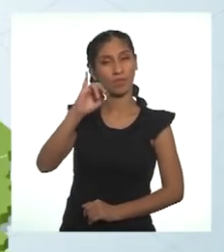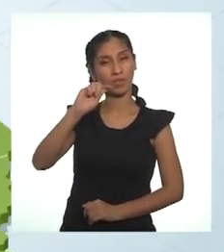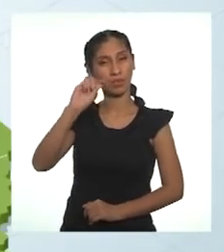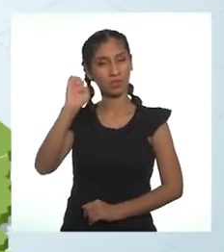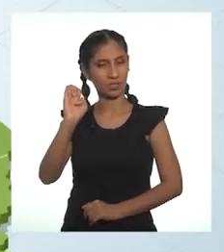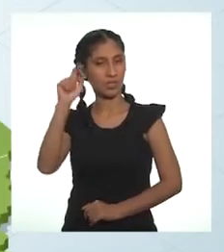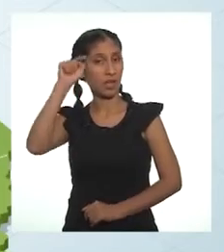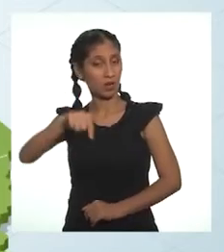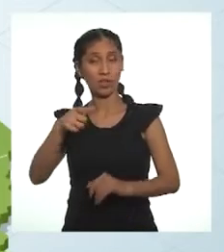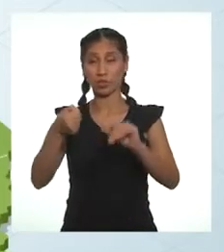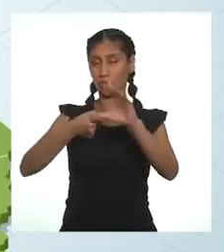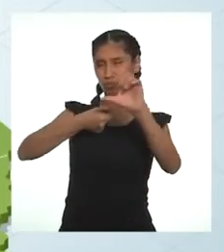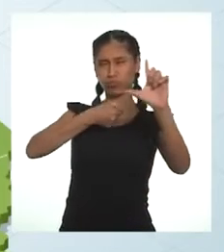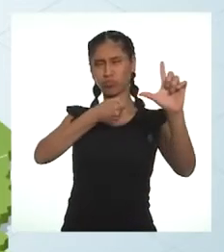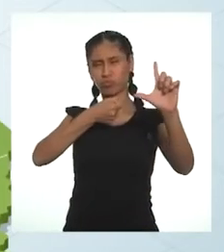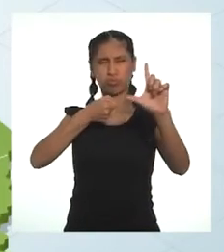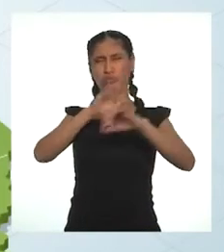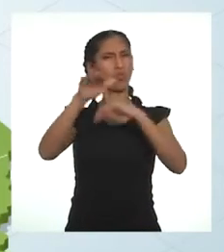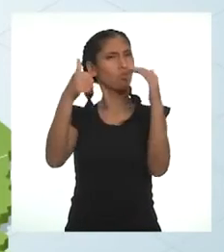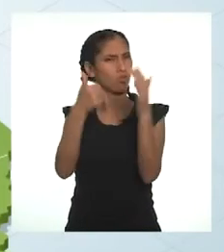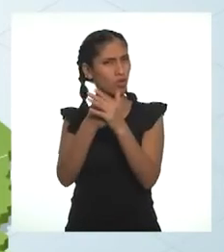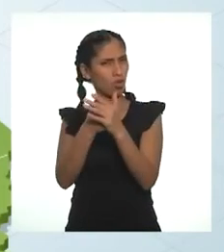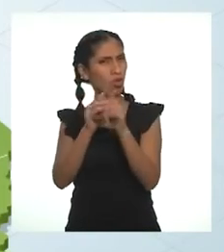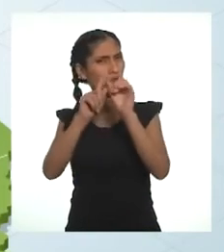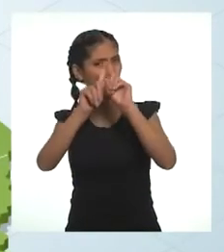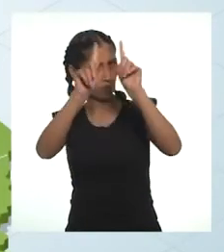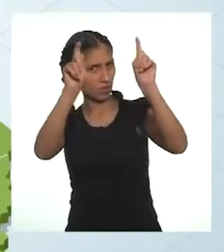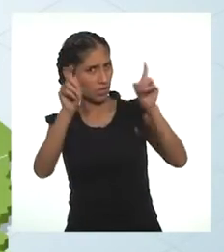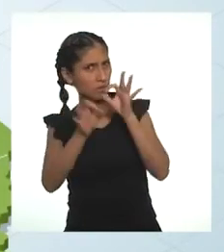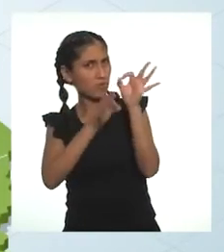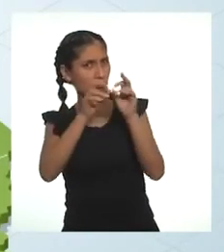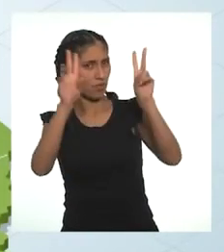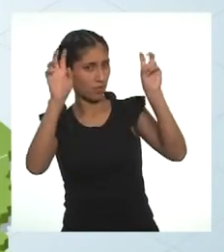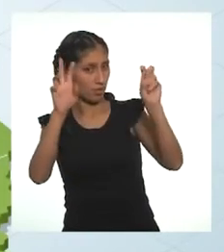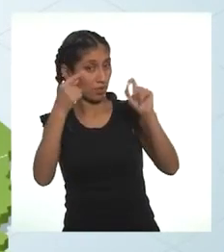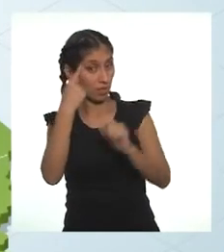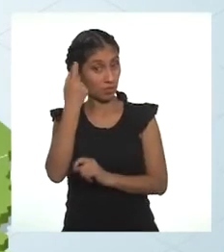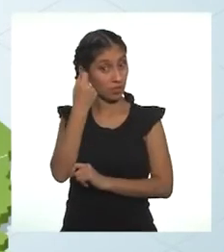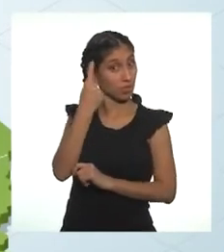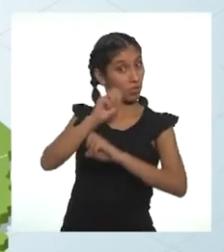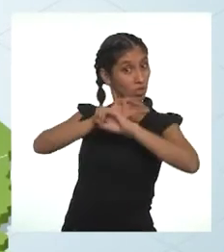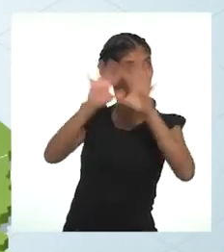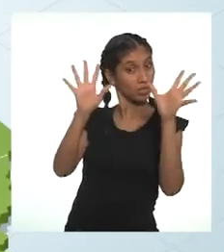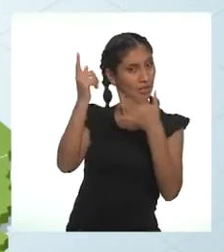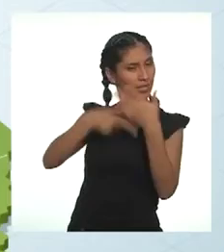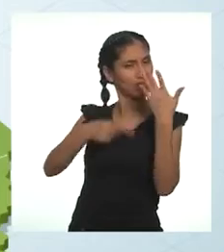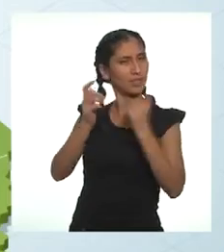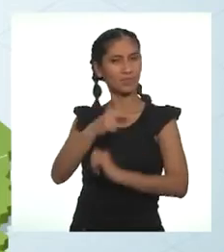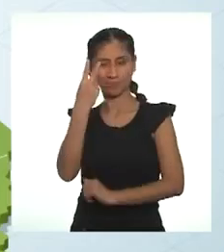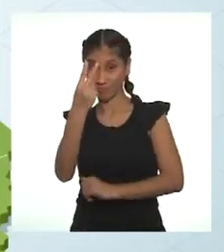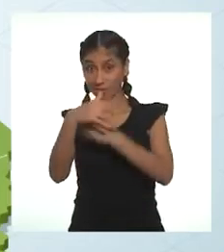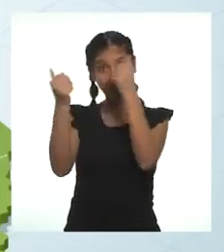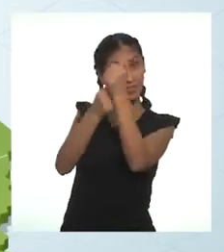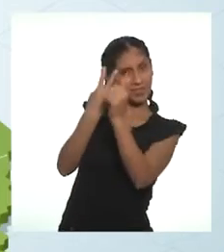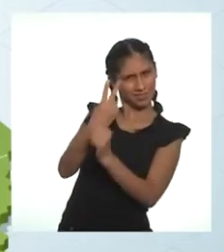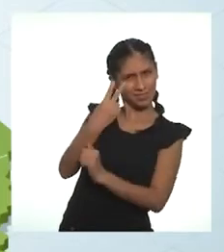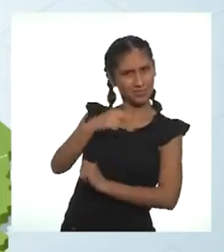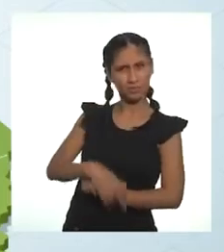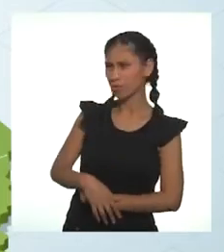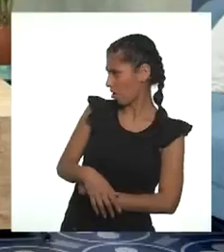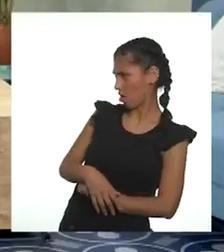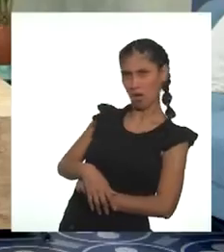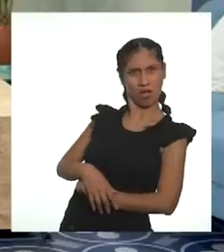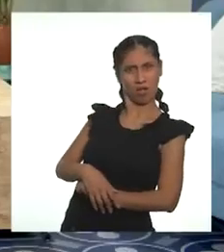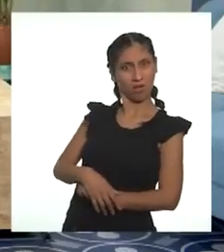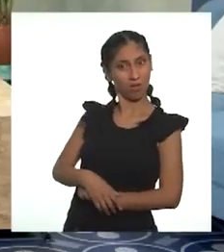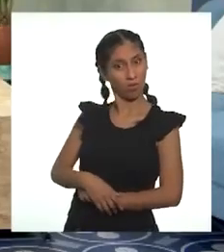Brigitte, haciendo de reportero con todo lo que hemos conversado sobre el tema, nos queda claro que... Mira detrás de ti.